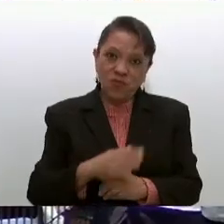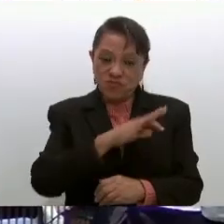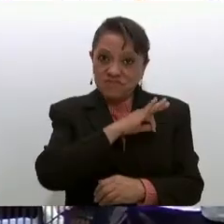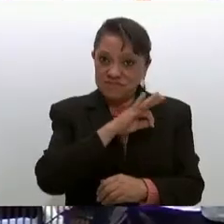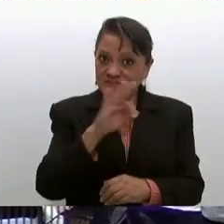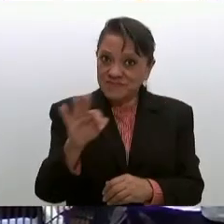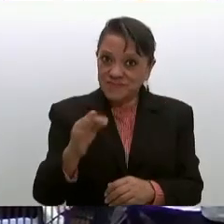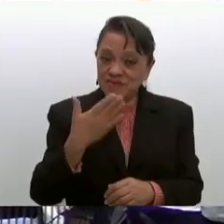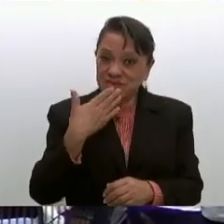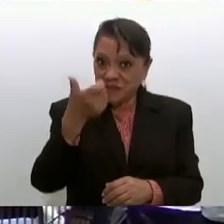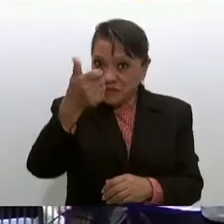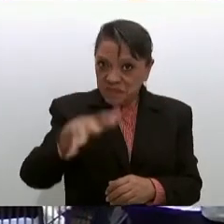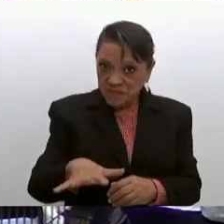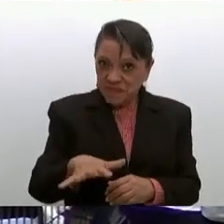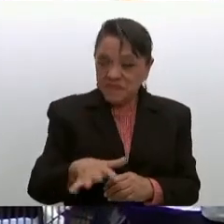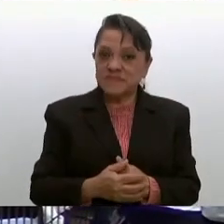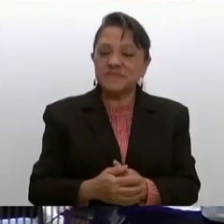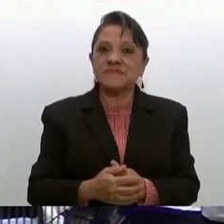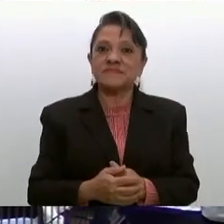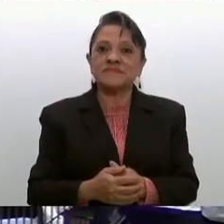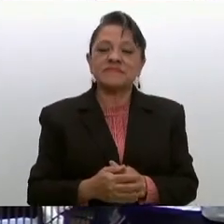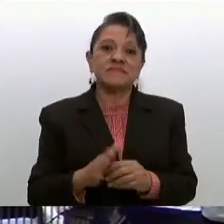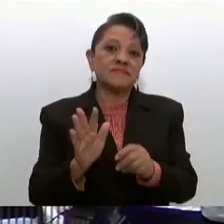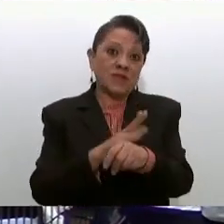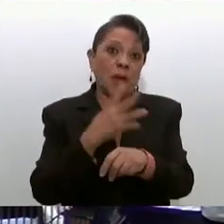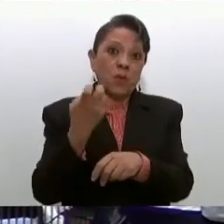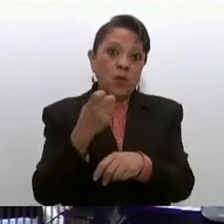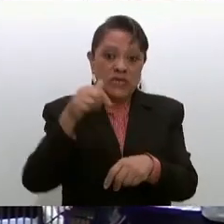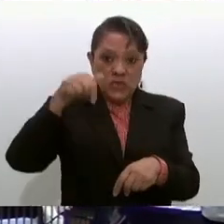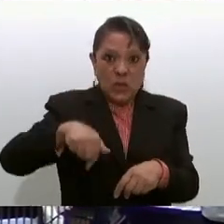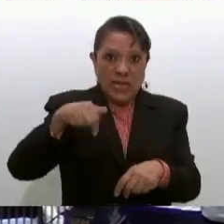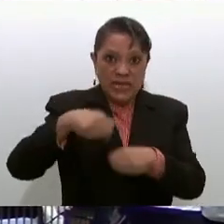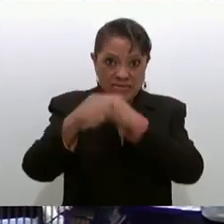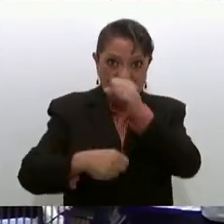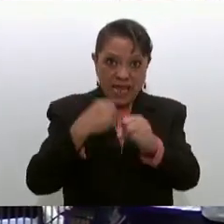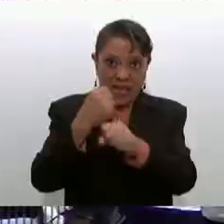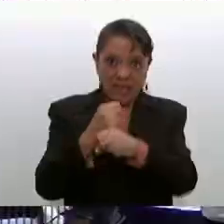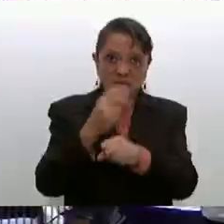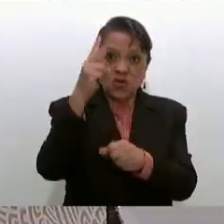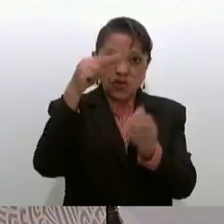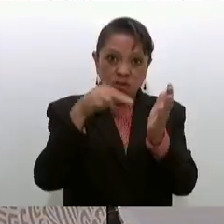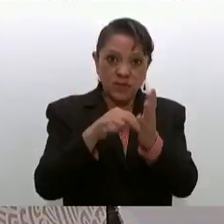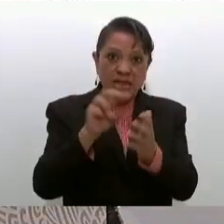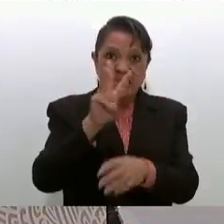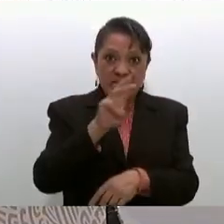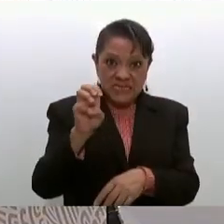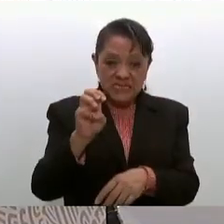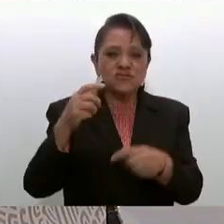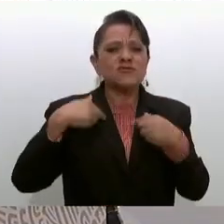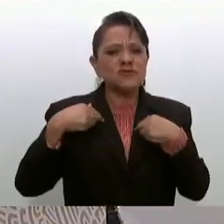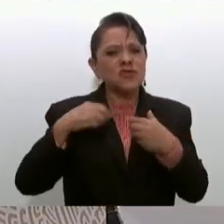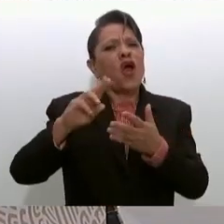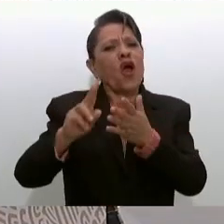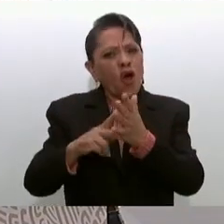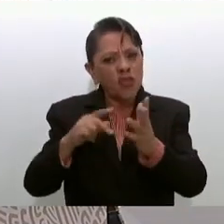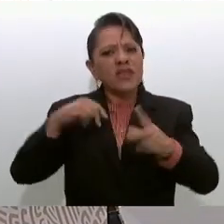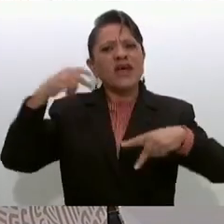de modo que este mismo año regreso a